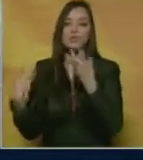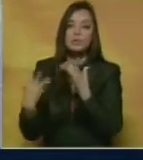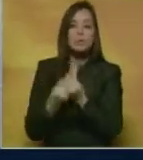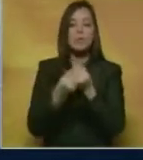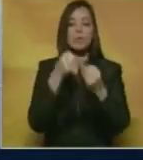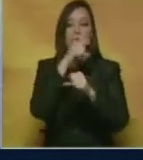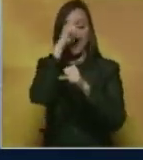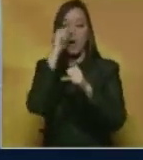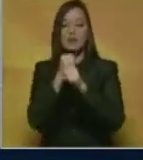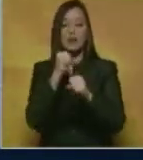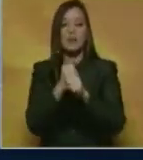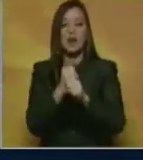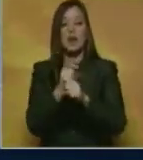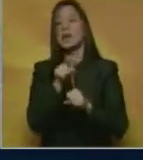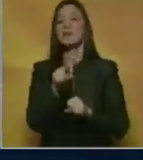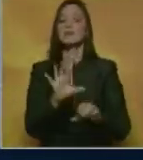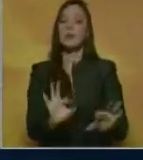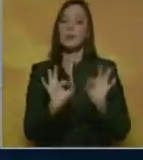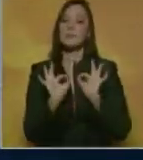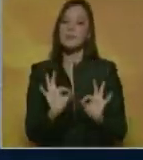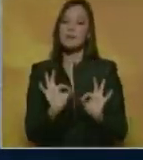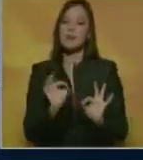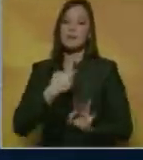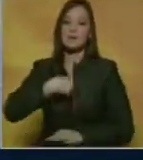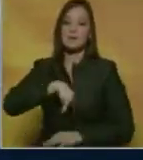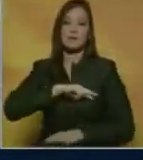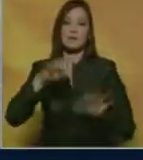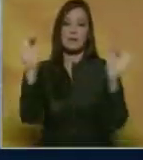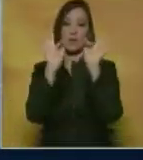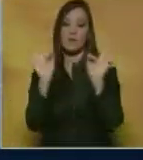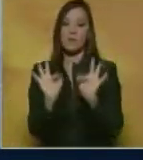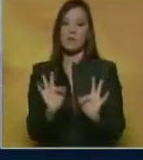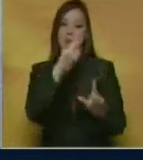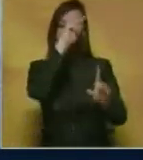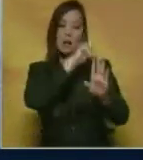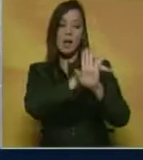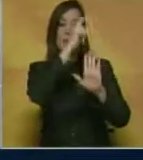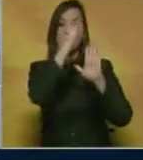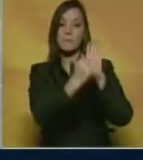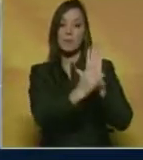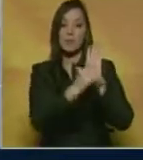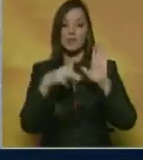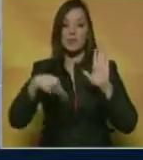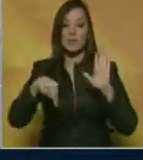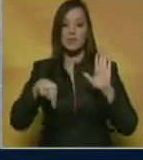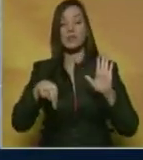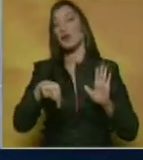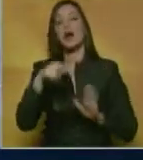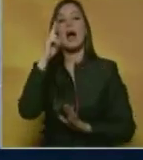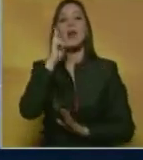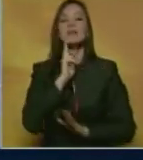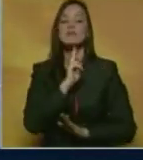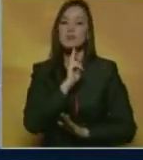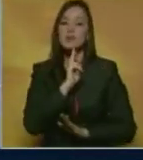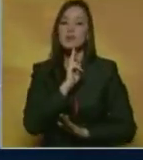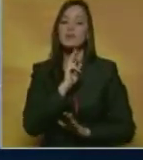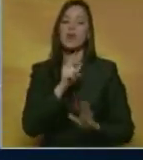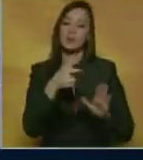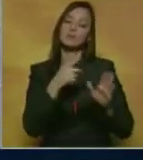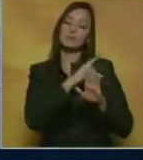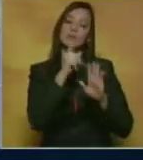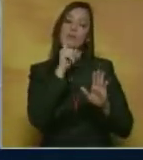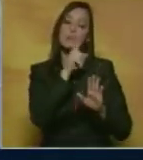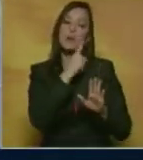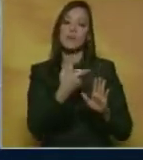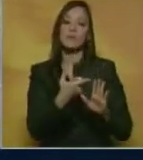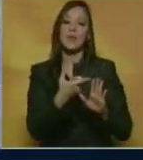Esa es la esencia programática de nuestro modelo. El proyecto nacional Simón Bolívar tiene como metas concretar en el